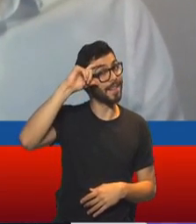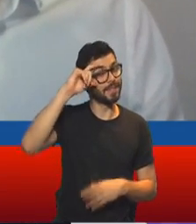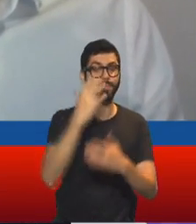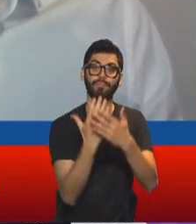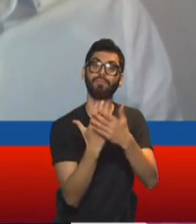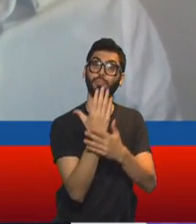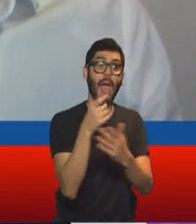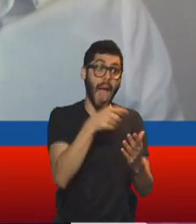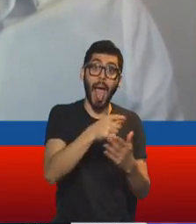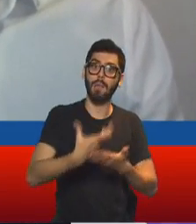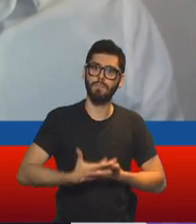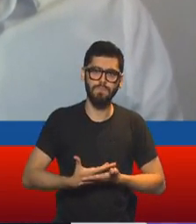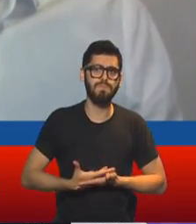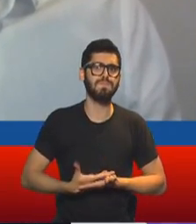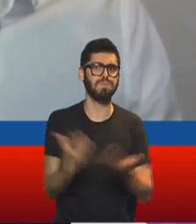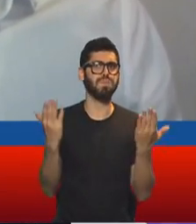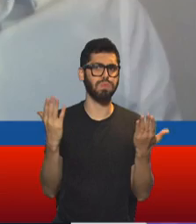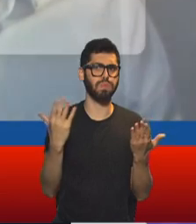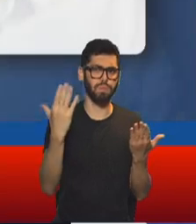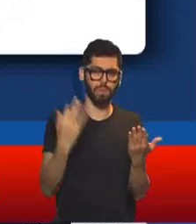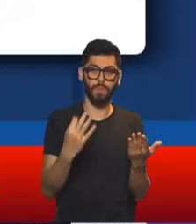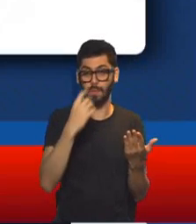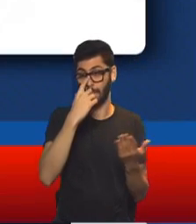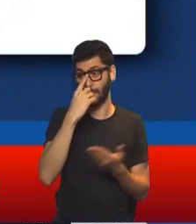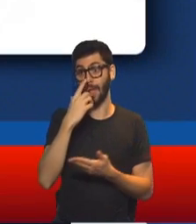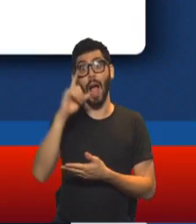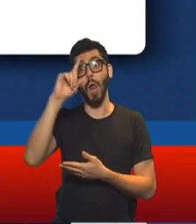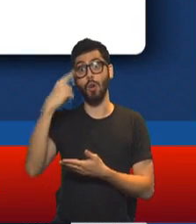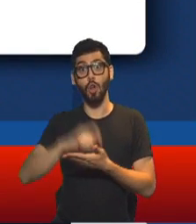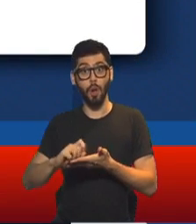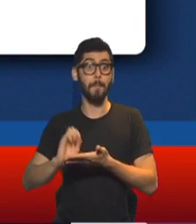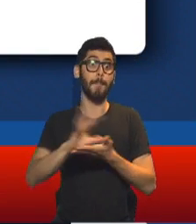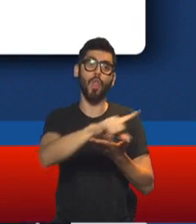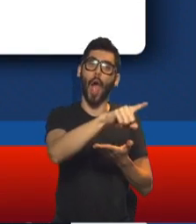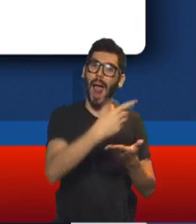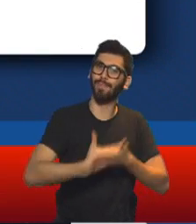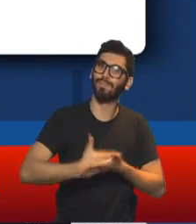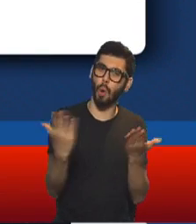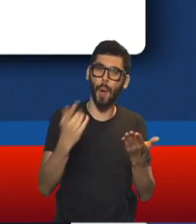pública él la carta que le envió el presidente Alberto Fernández, creo que podemos ver ahí.